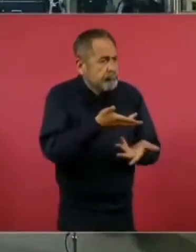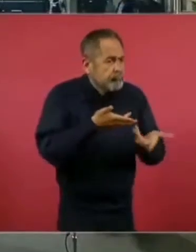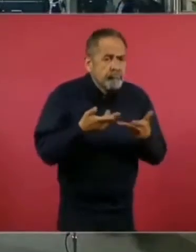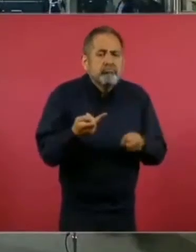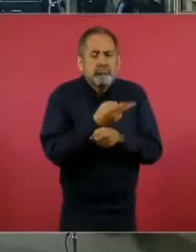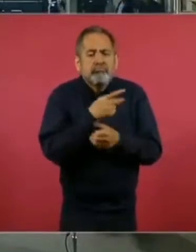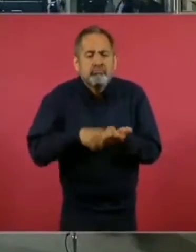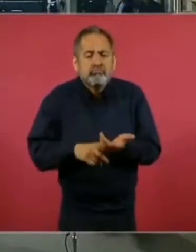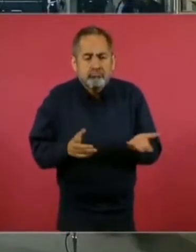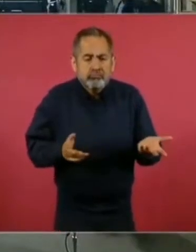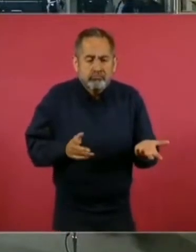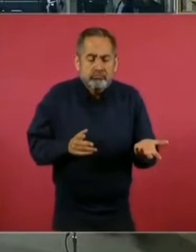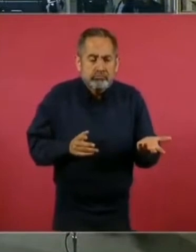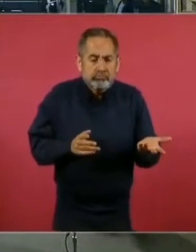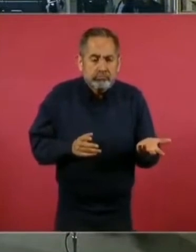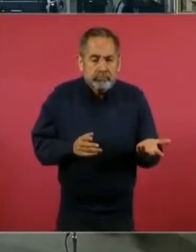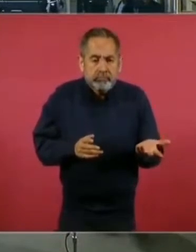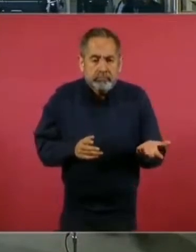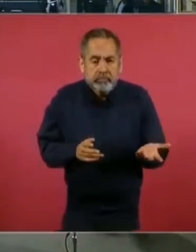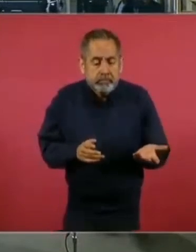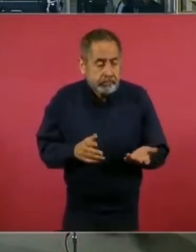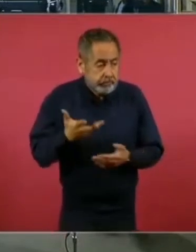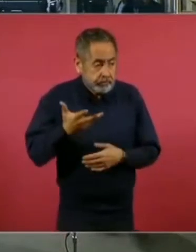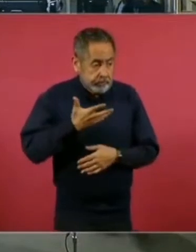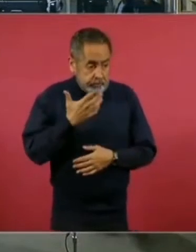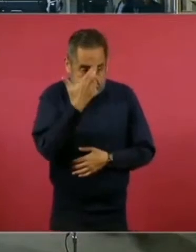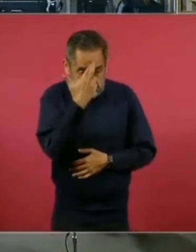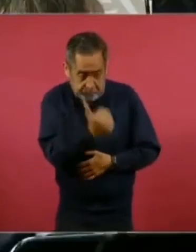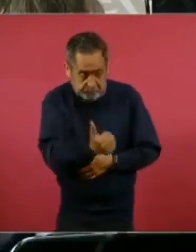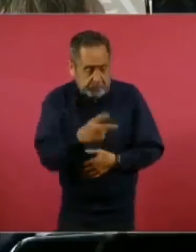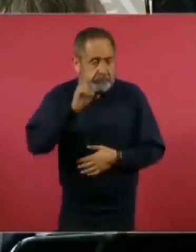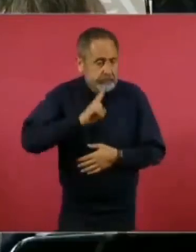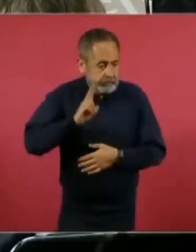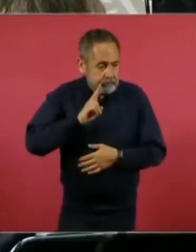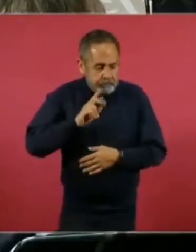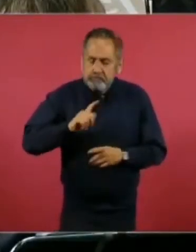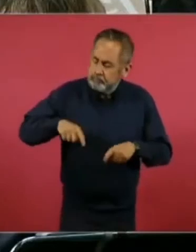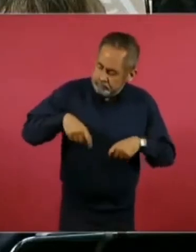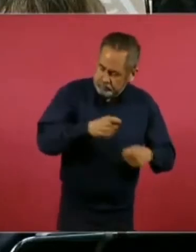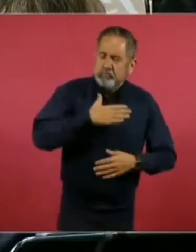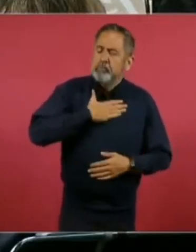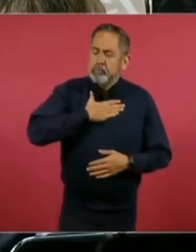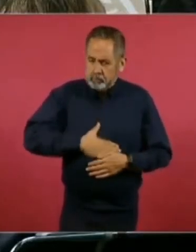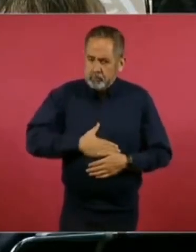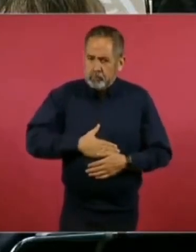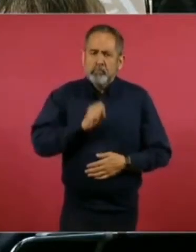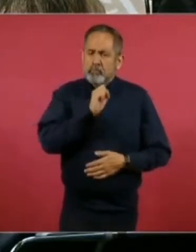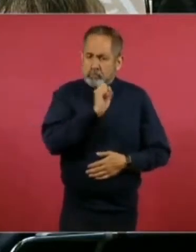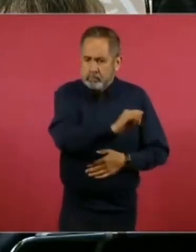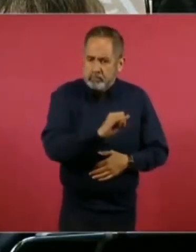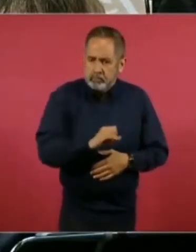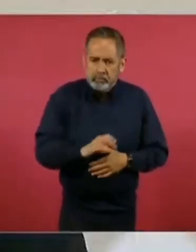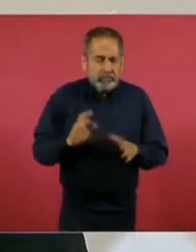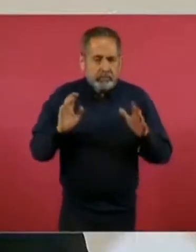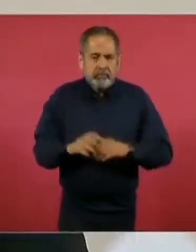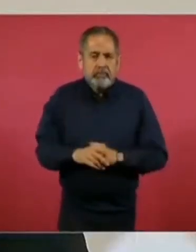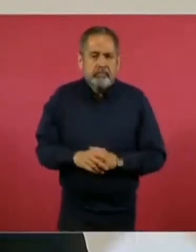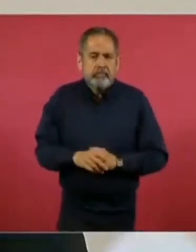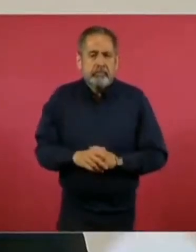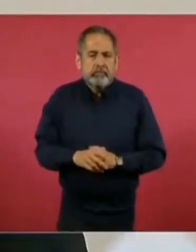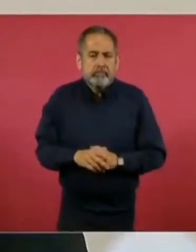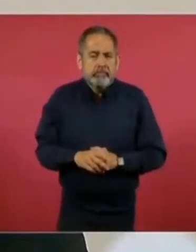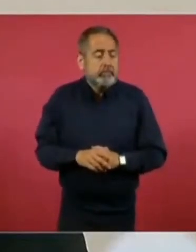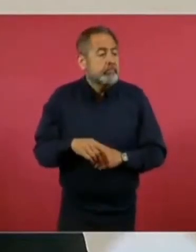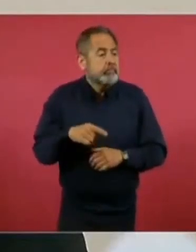y si tienen razón va a haber justicia. Aunque la